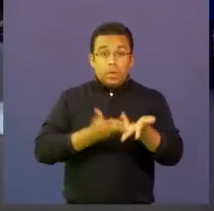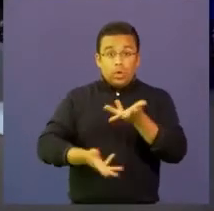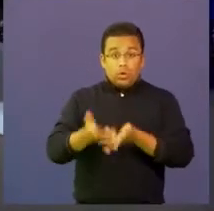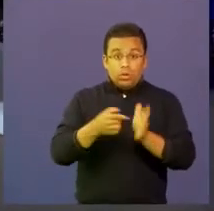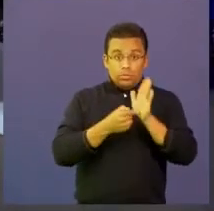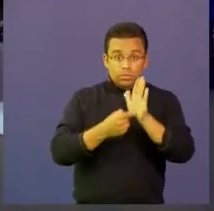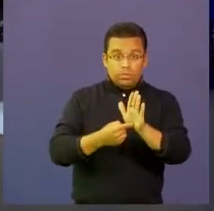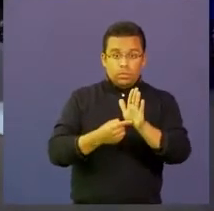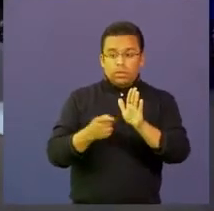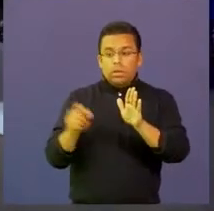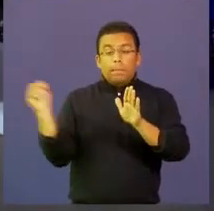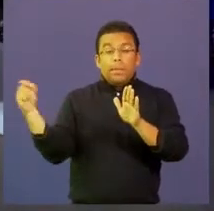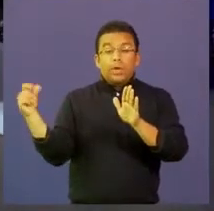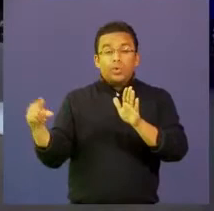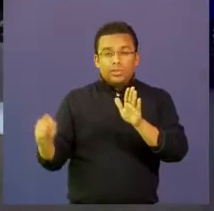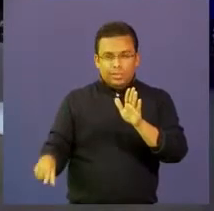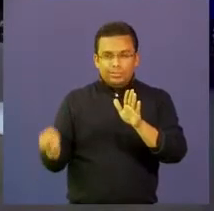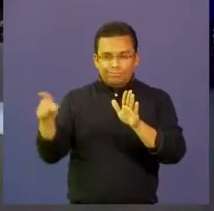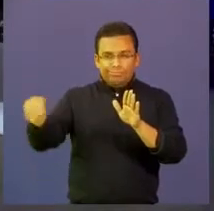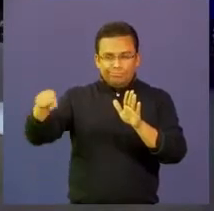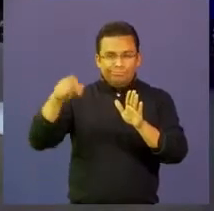las preguntas que nos están haciendo